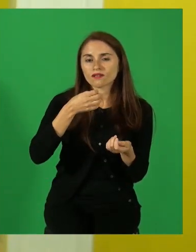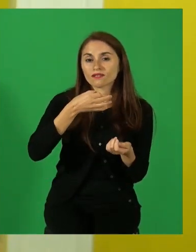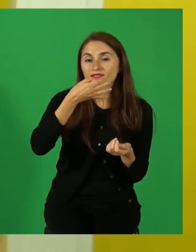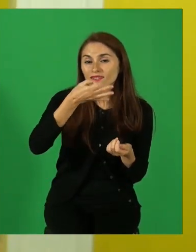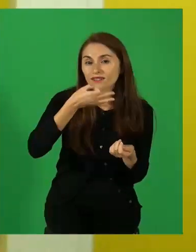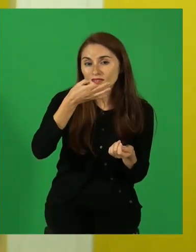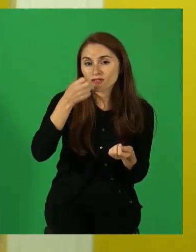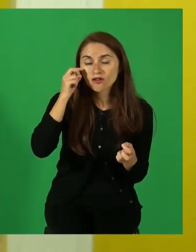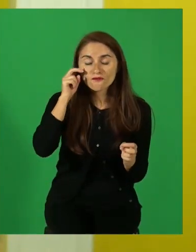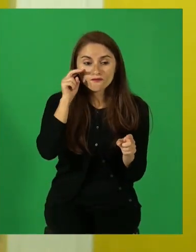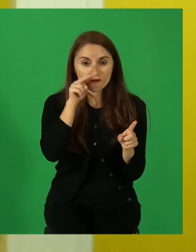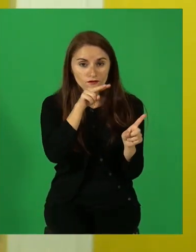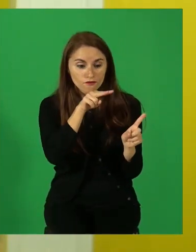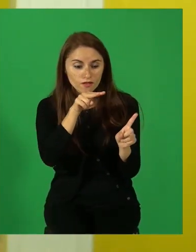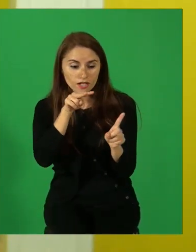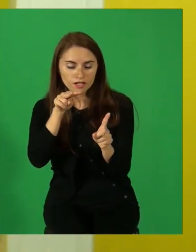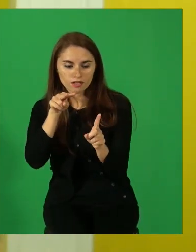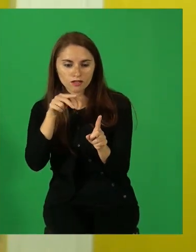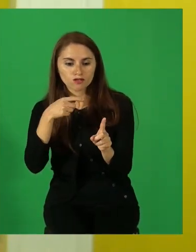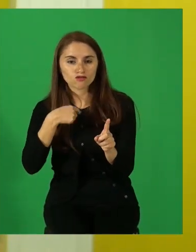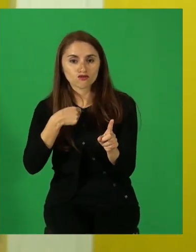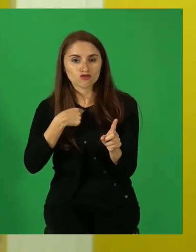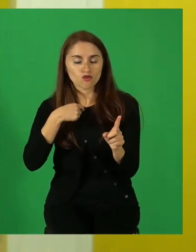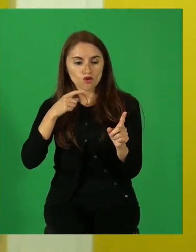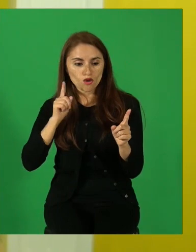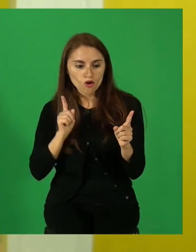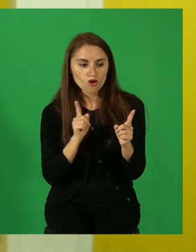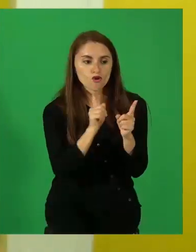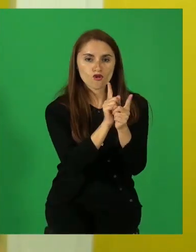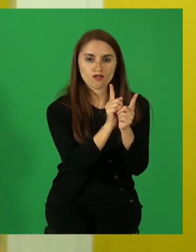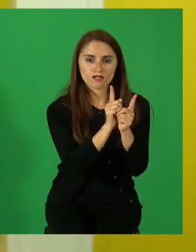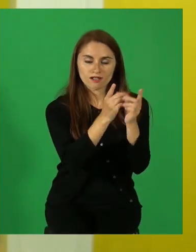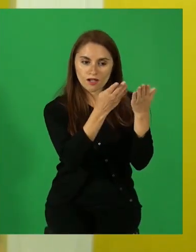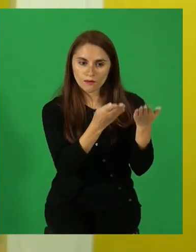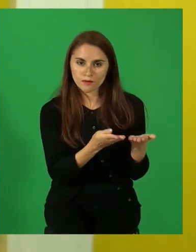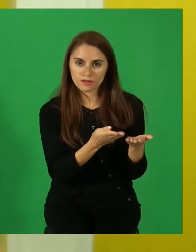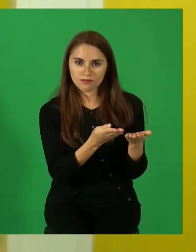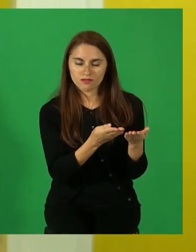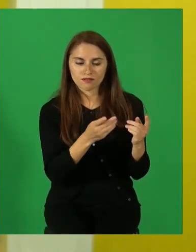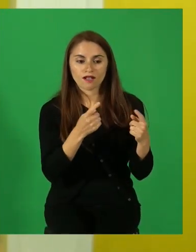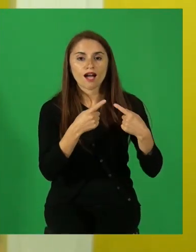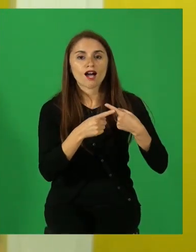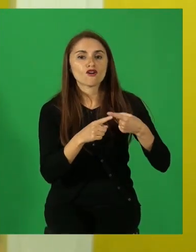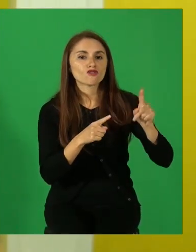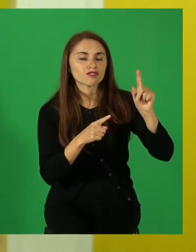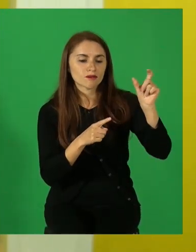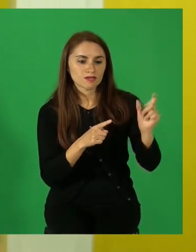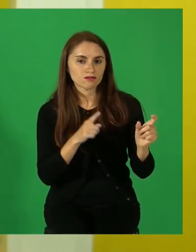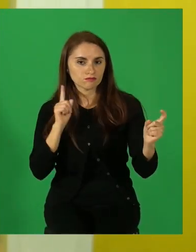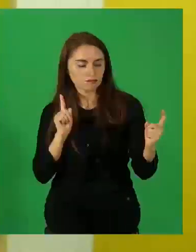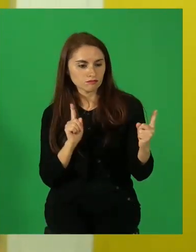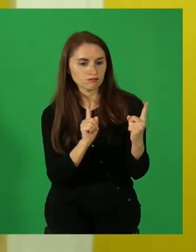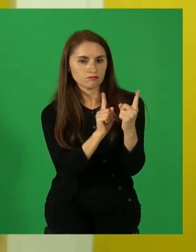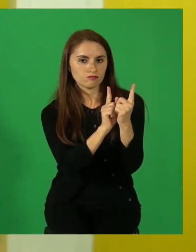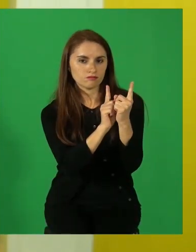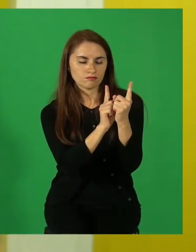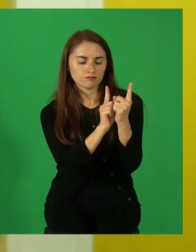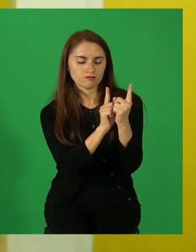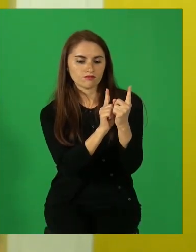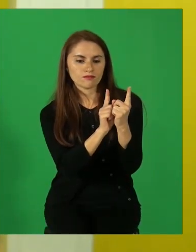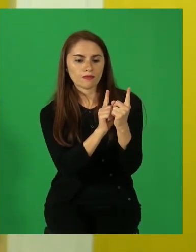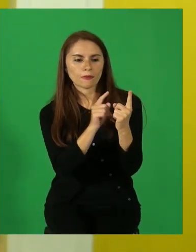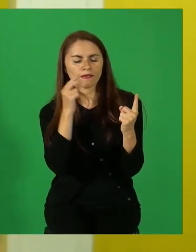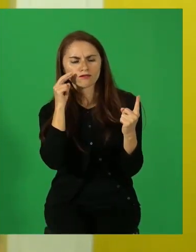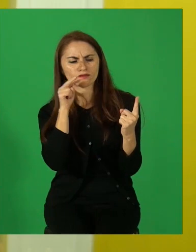dice, cuando lo encontré, yo lo encontré, pero a él, a otra persona, a una tercera persona,